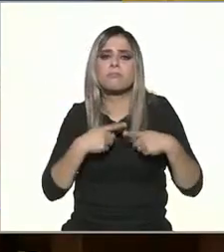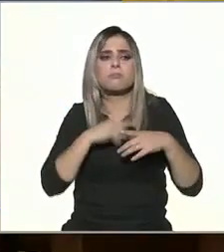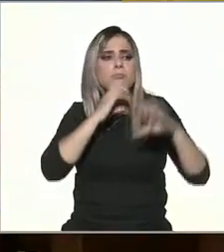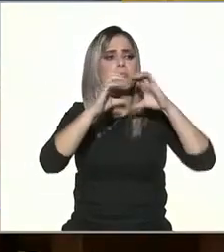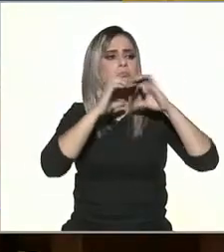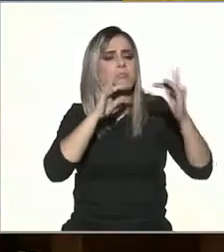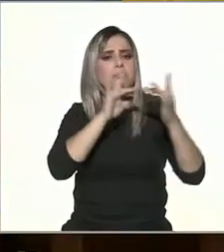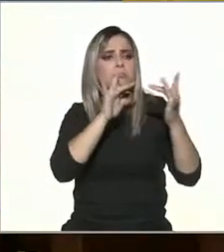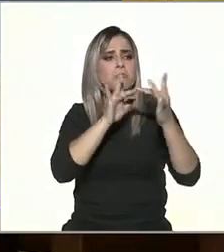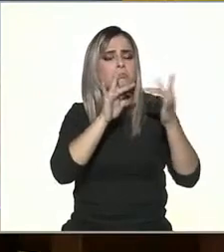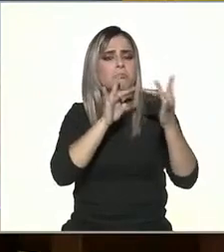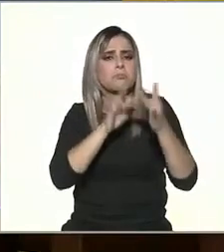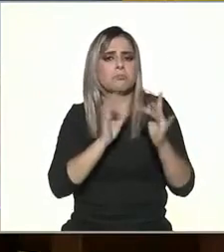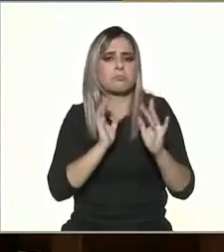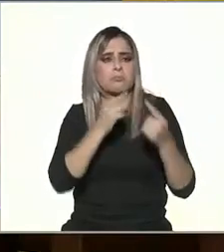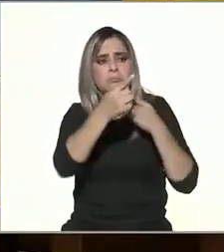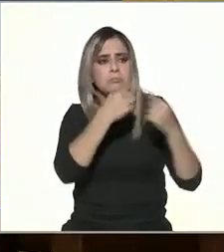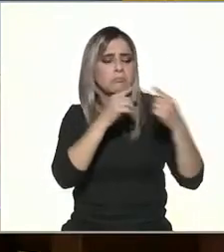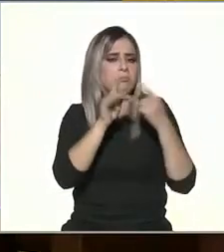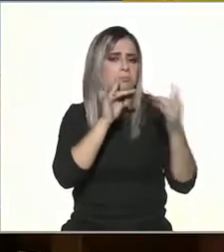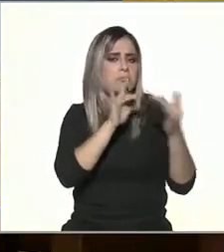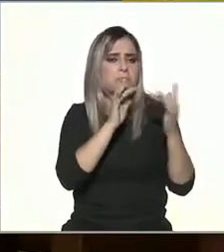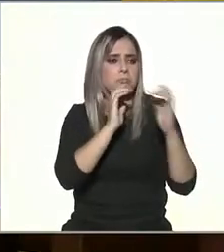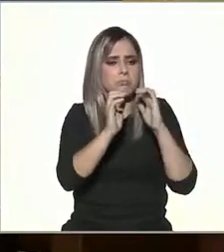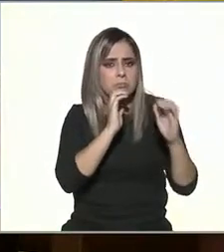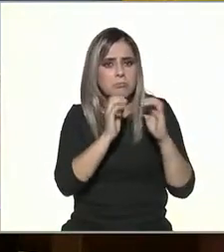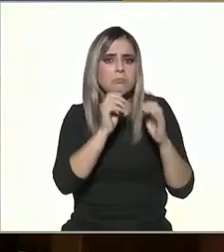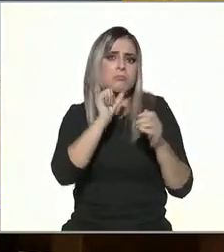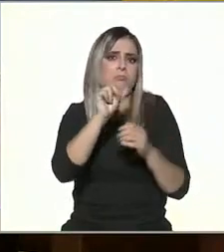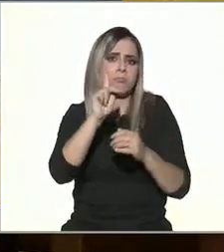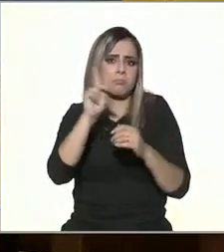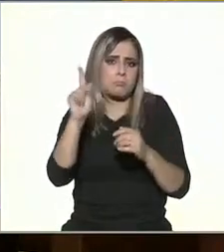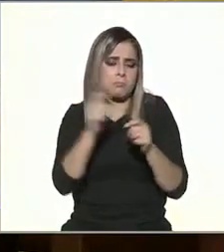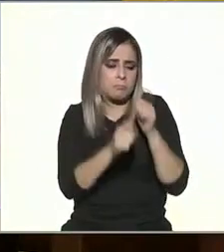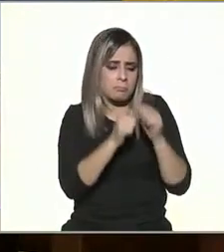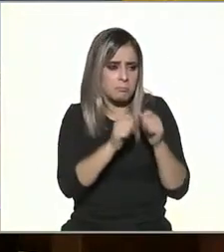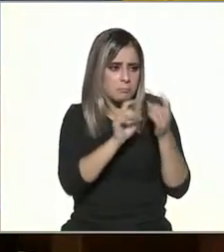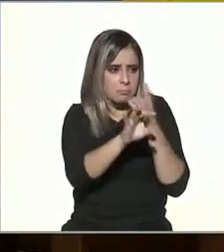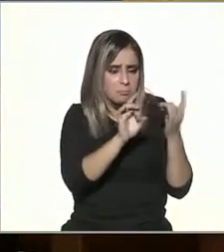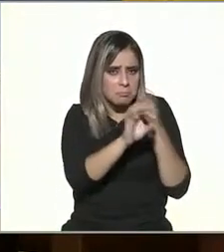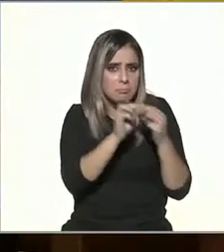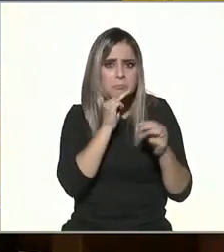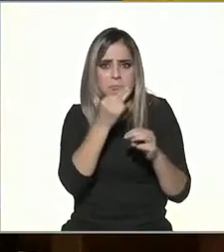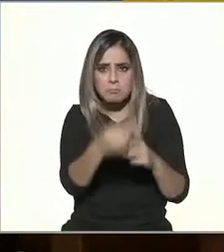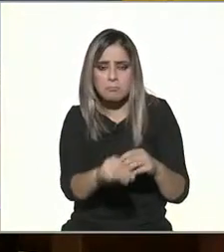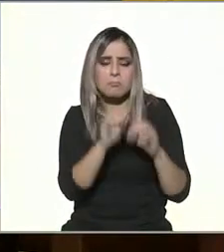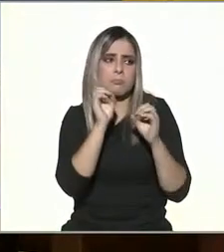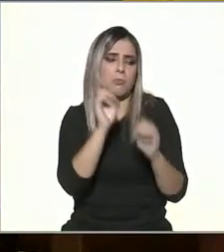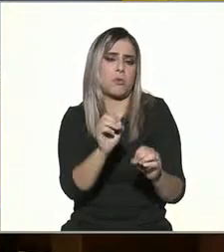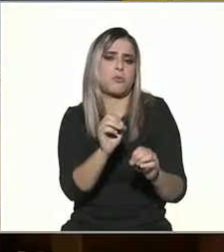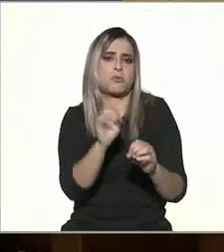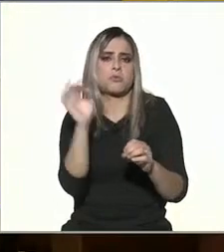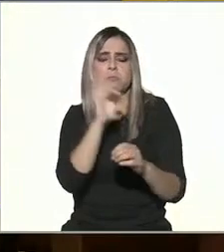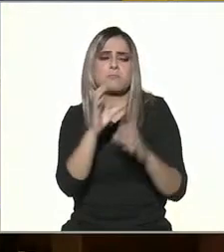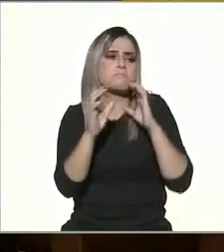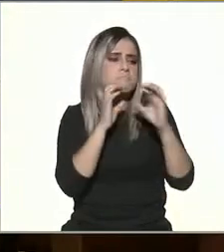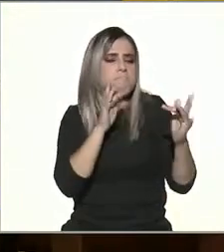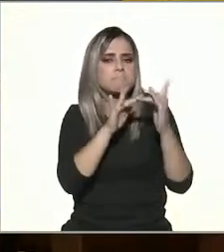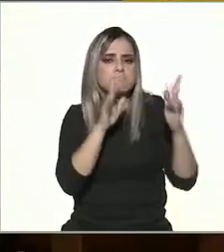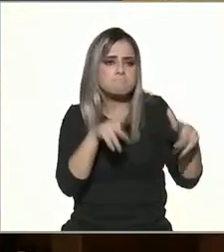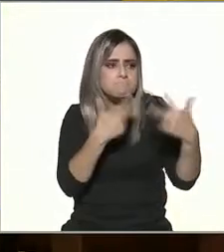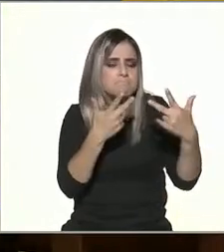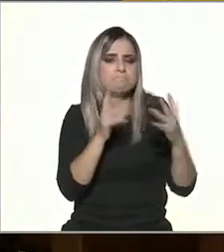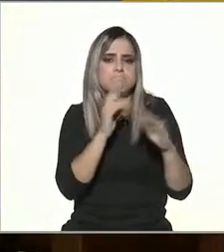vuelta. Ya sea por cualquier aplicación o simple y sencillamente para poderse comunicar.